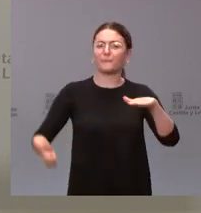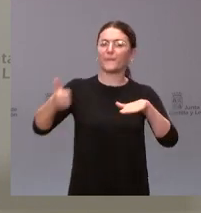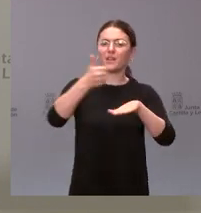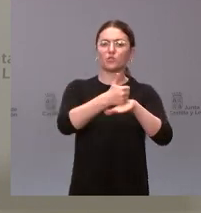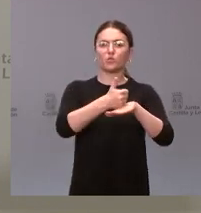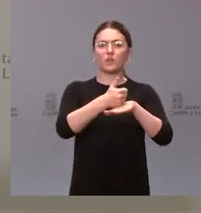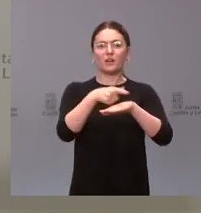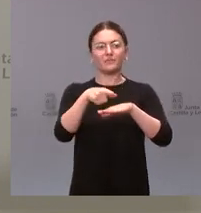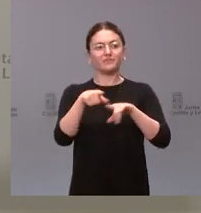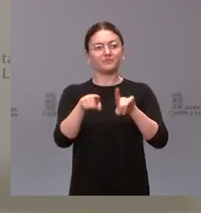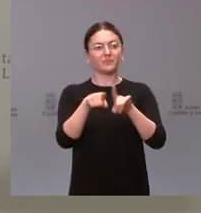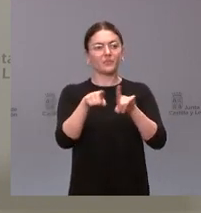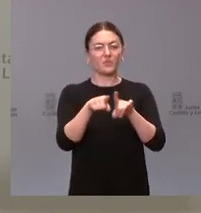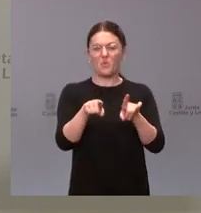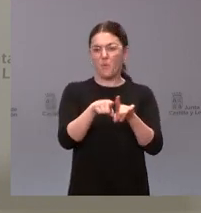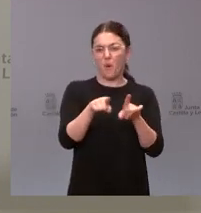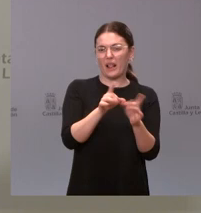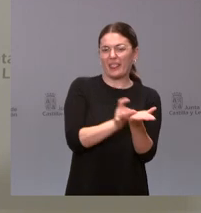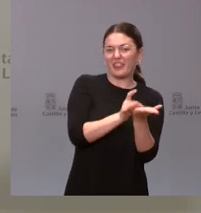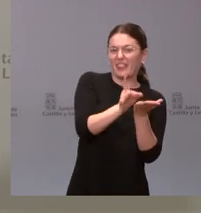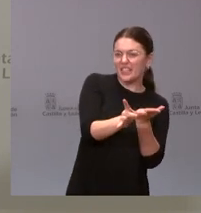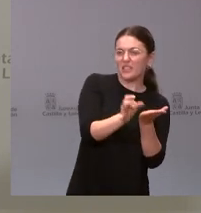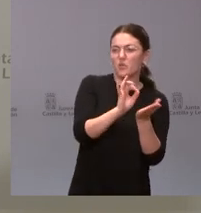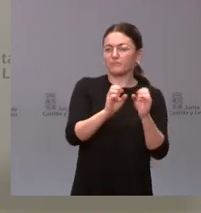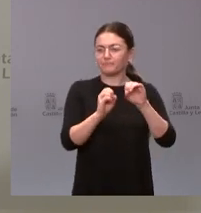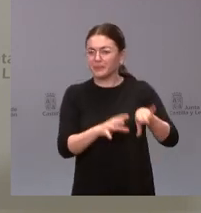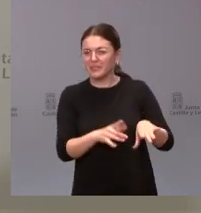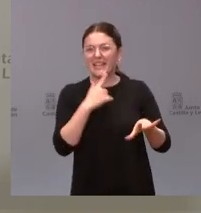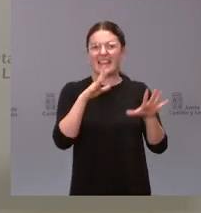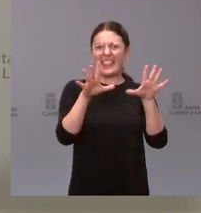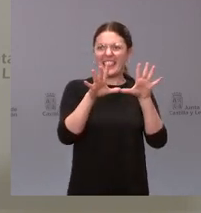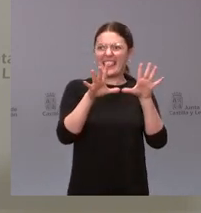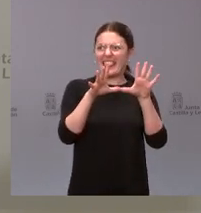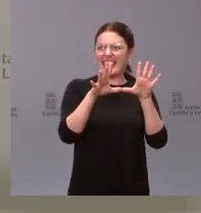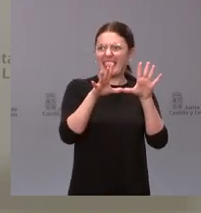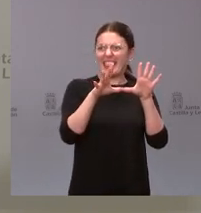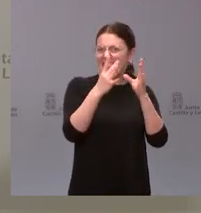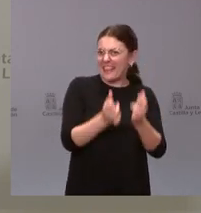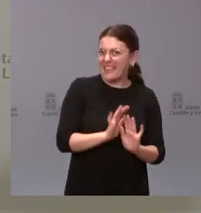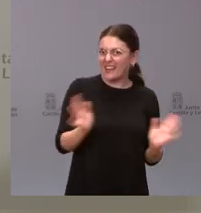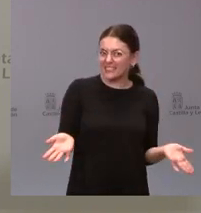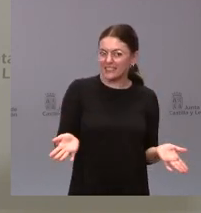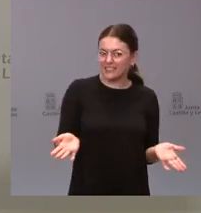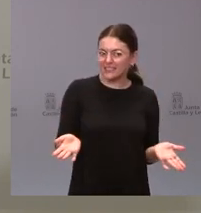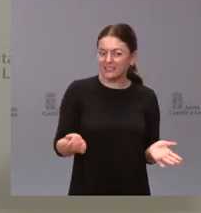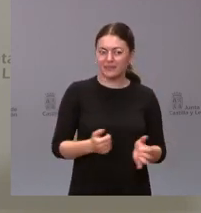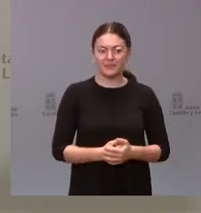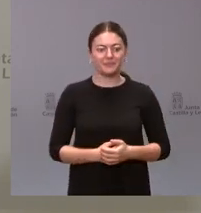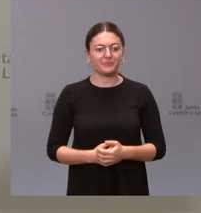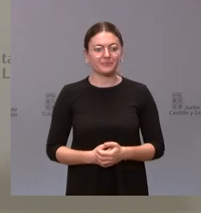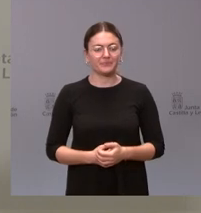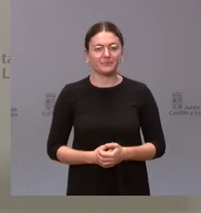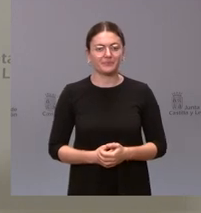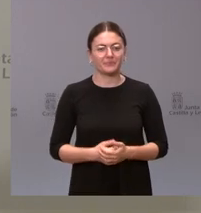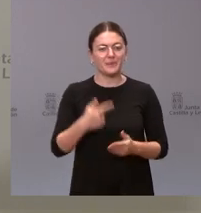nos cese o se ha destituido no sé cómo calificarlo en menos de 10 días o en 10 días y luego me gustaría saber cuánto falta para completar el organigrama